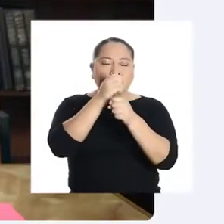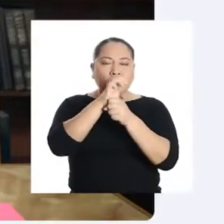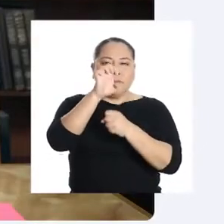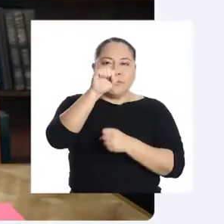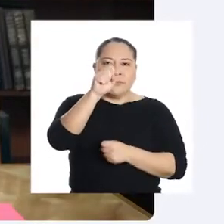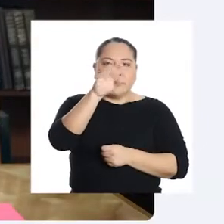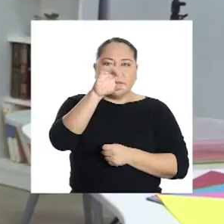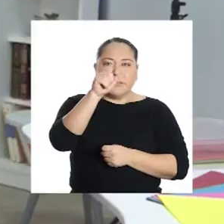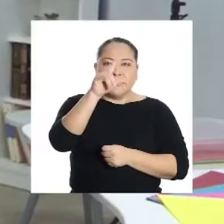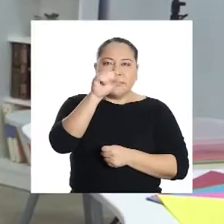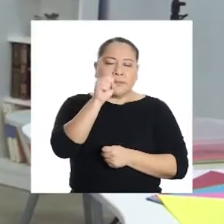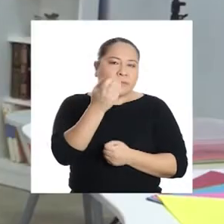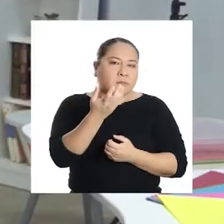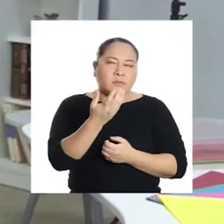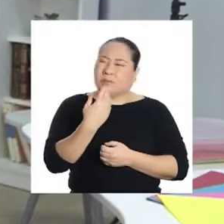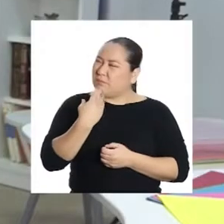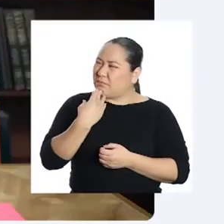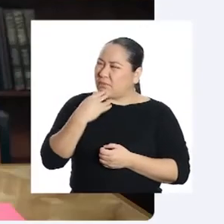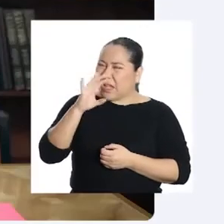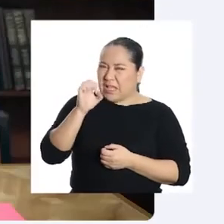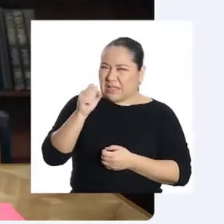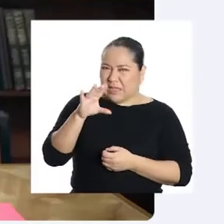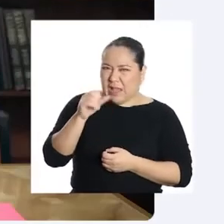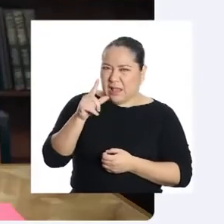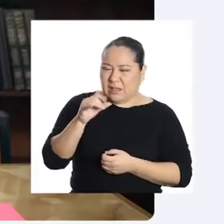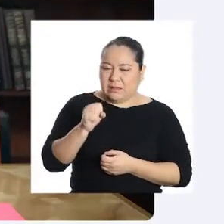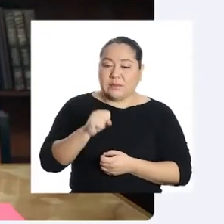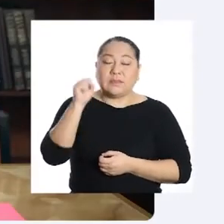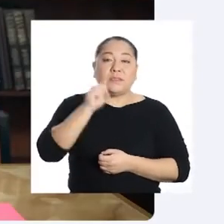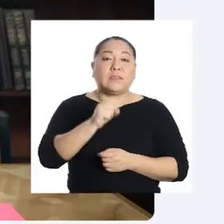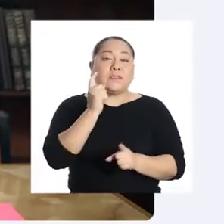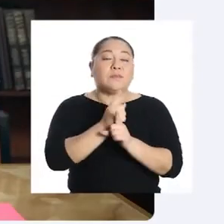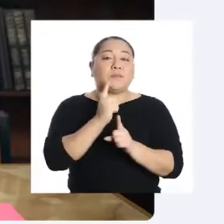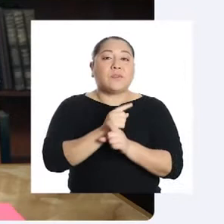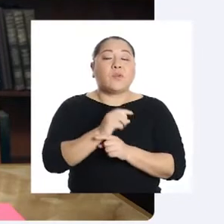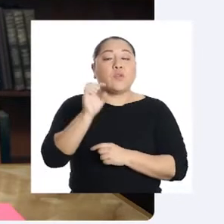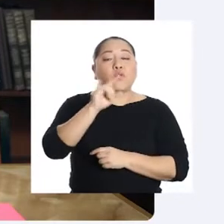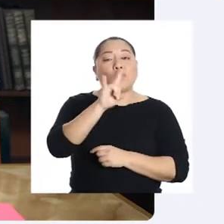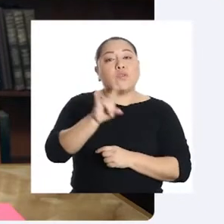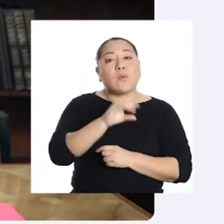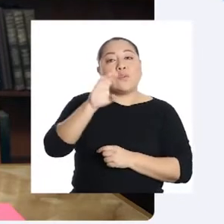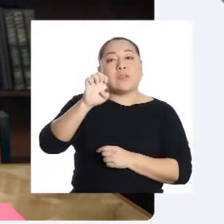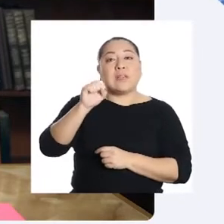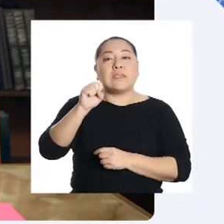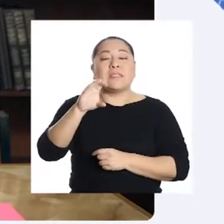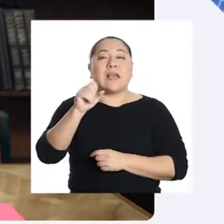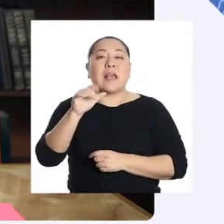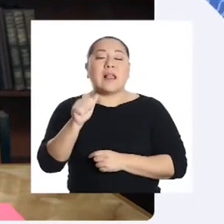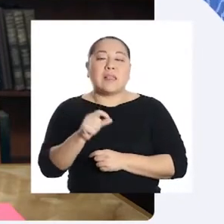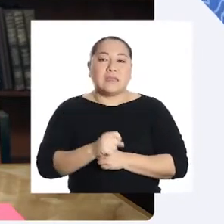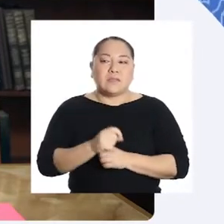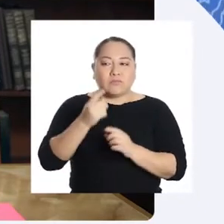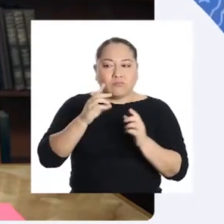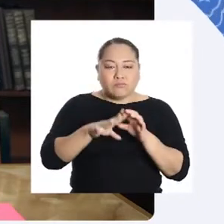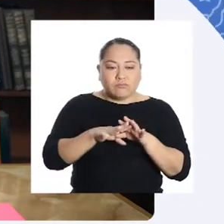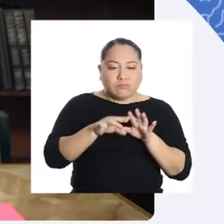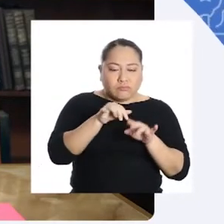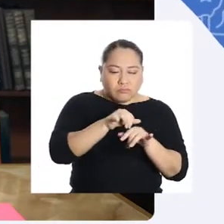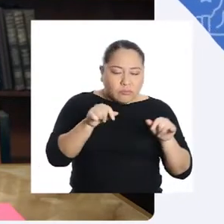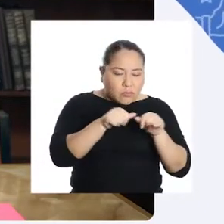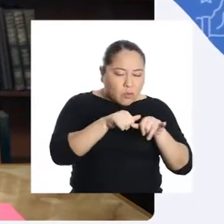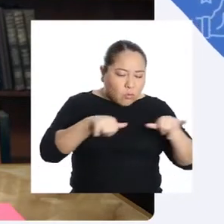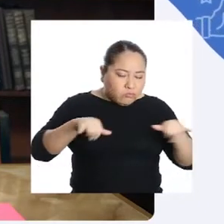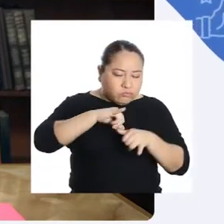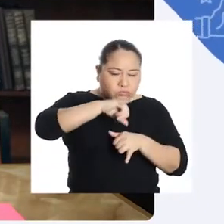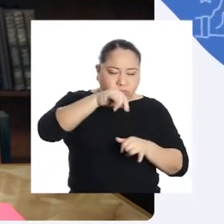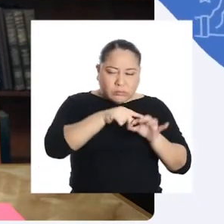con escalas, tal vez. ¿Escalas? Así es. Cuando usamos una escala, se proyectan de forma exacta las